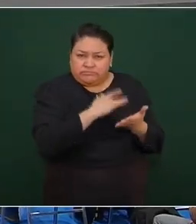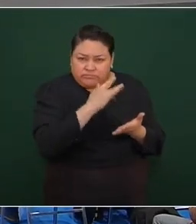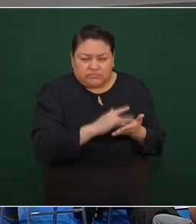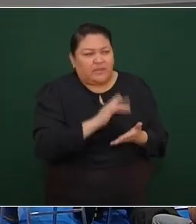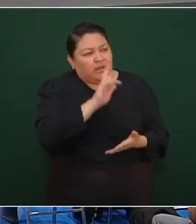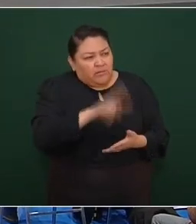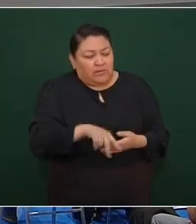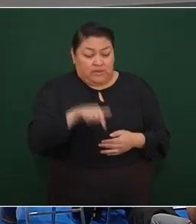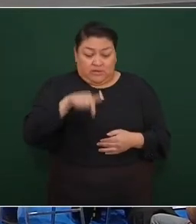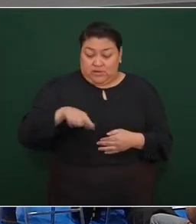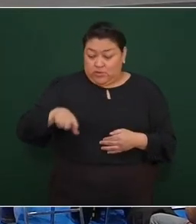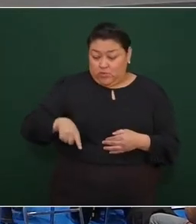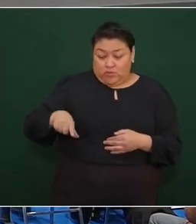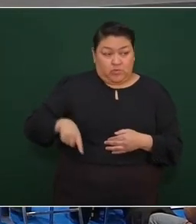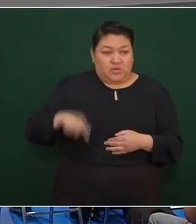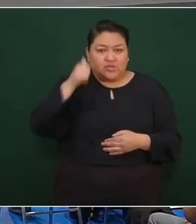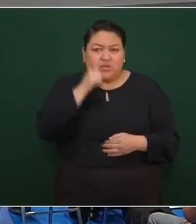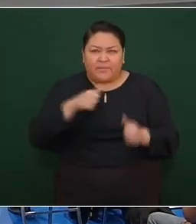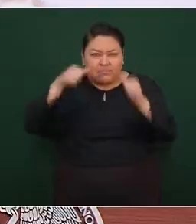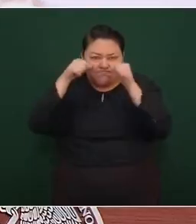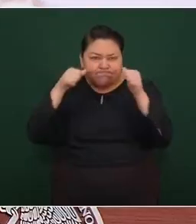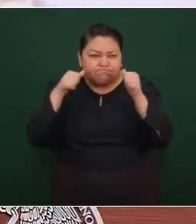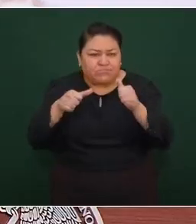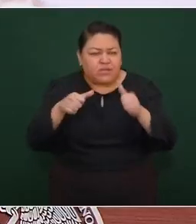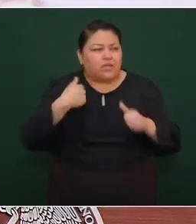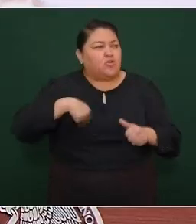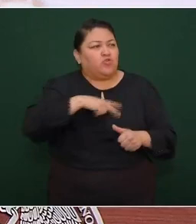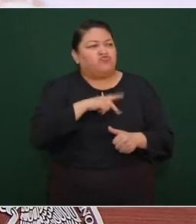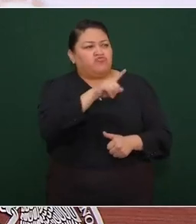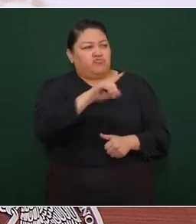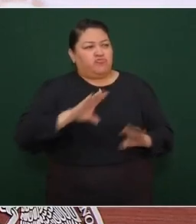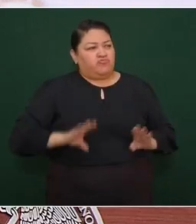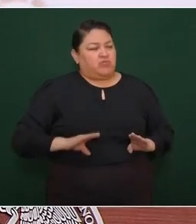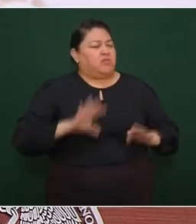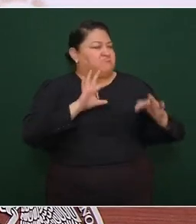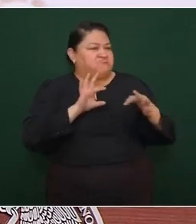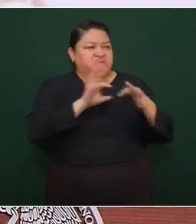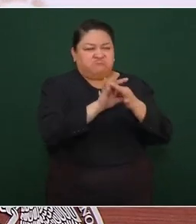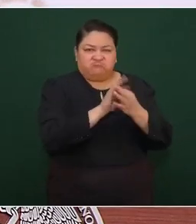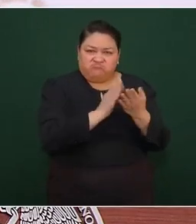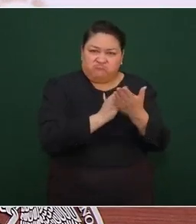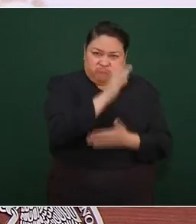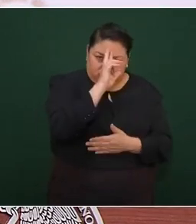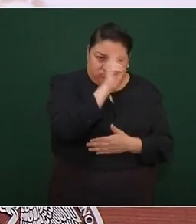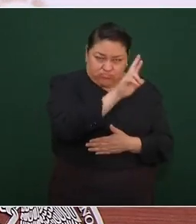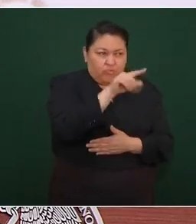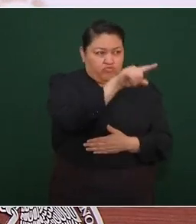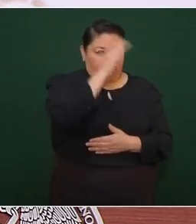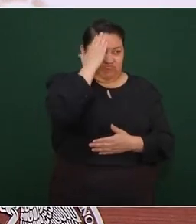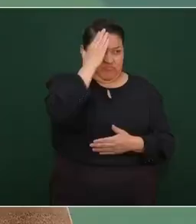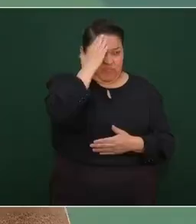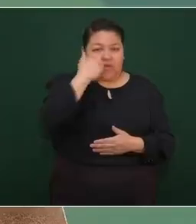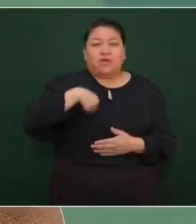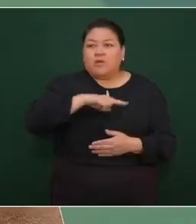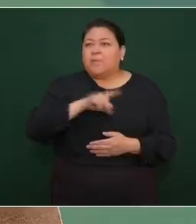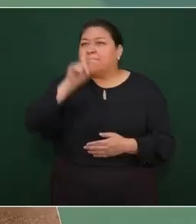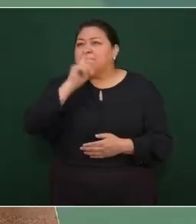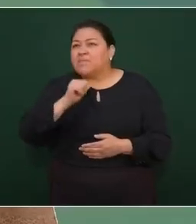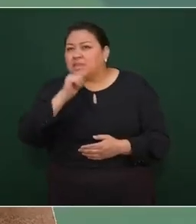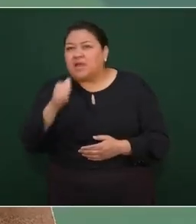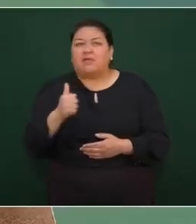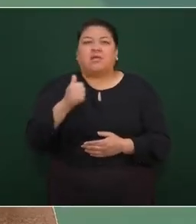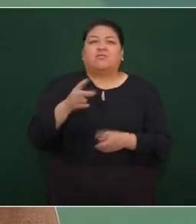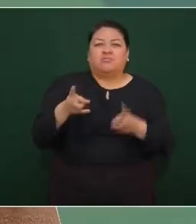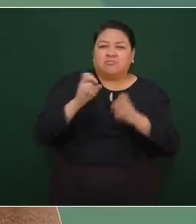ratificarle que este gobierno presente seguirá siendo fiel a los valores de su gobierno, que usted profesa no mentir, no robar y no